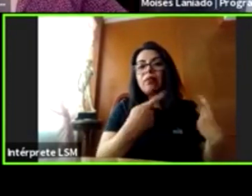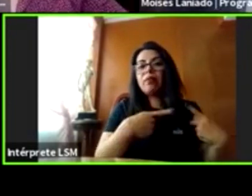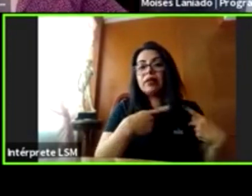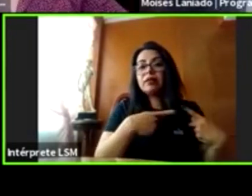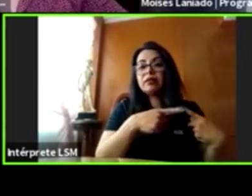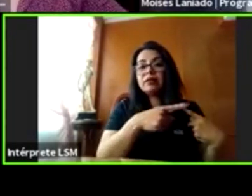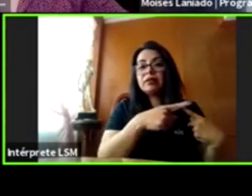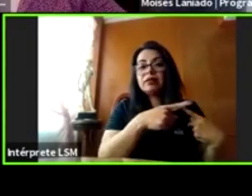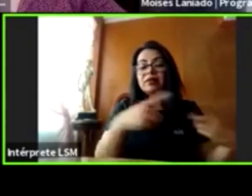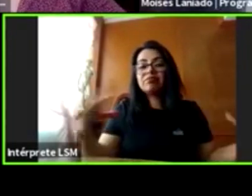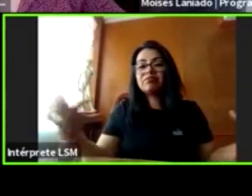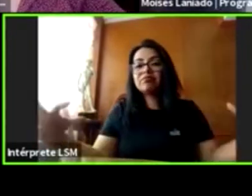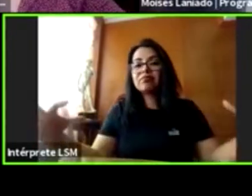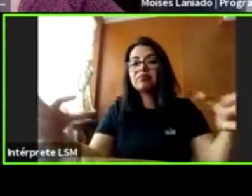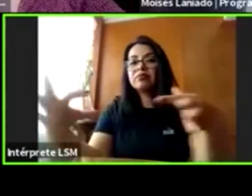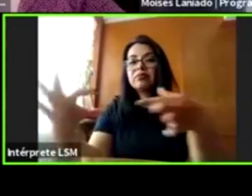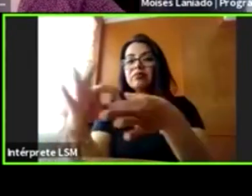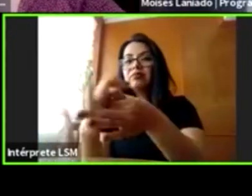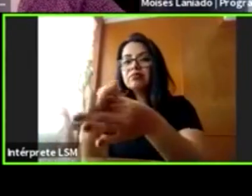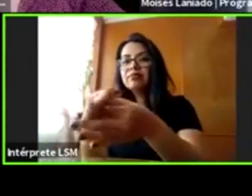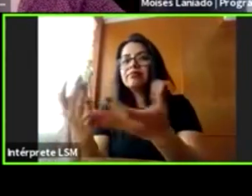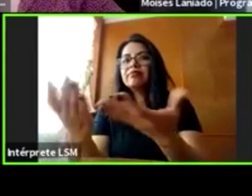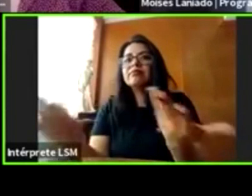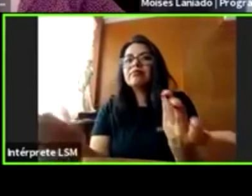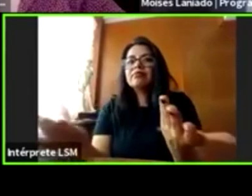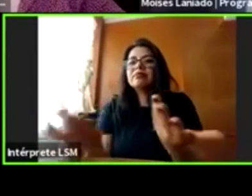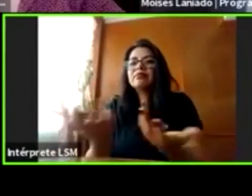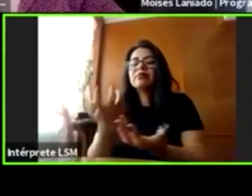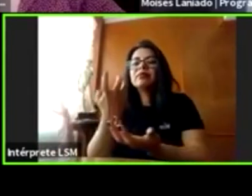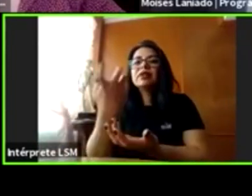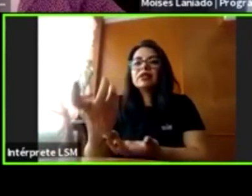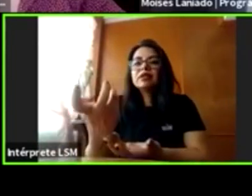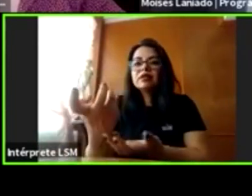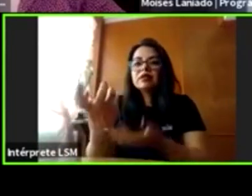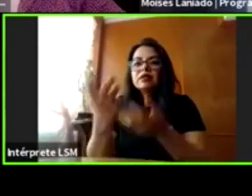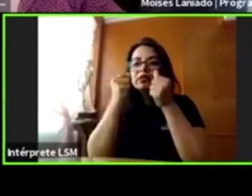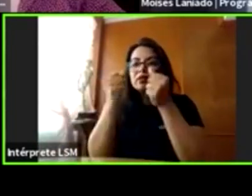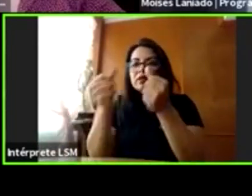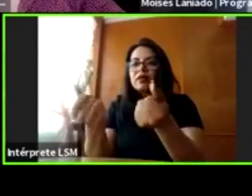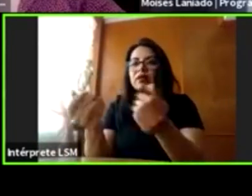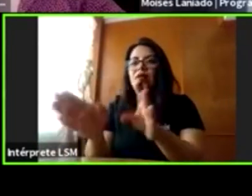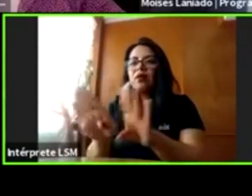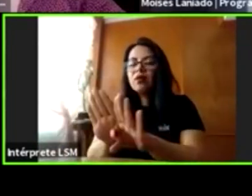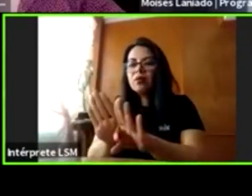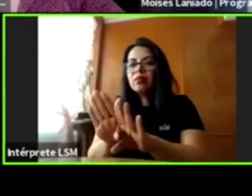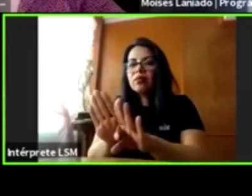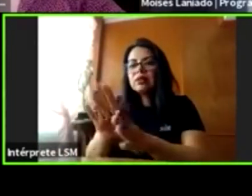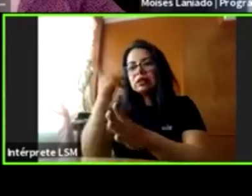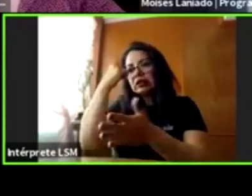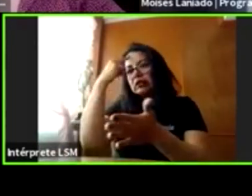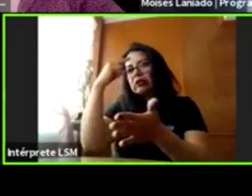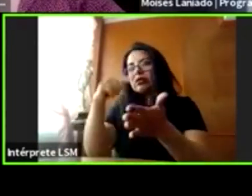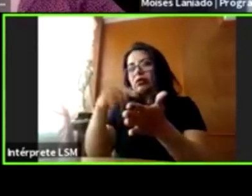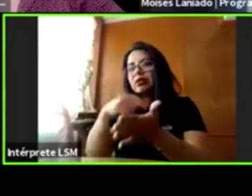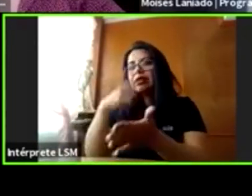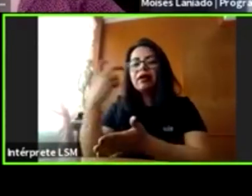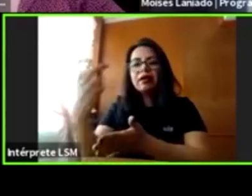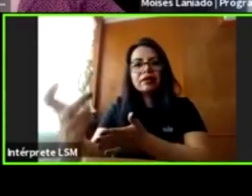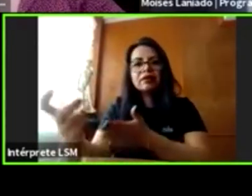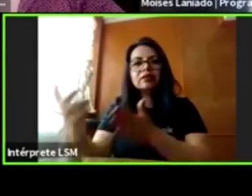afectivos. ¿Cómo atender esto? Que seguramente esta situación se repite en tantos hogares. Moisés.